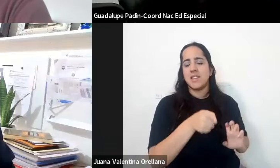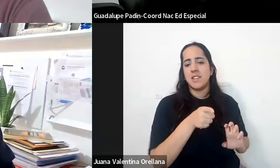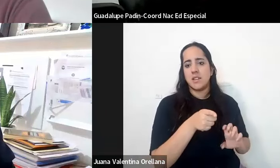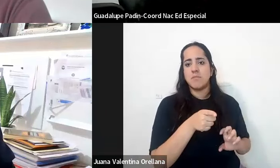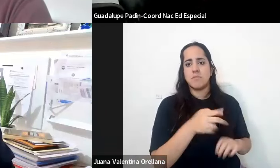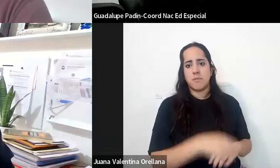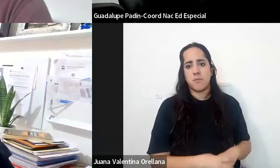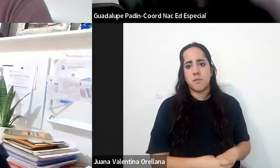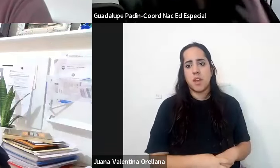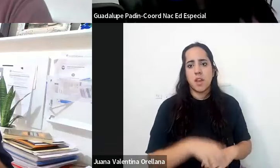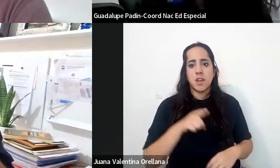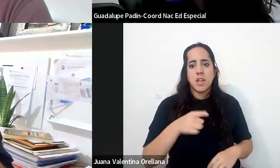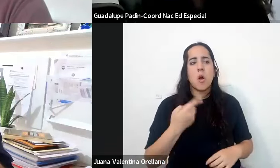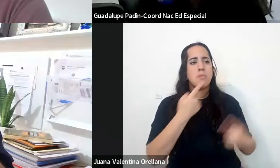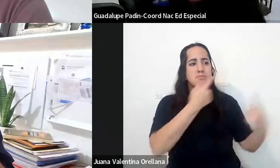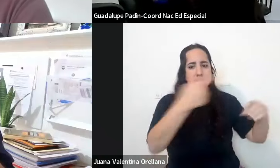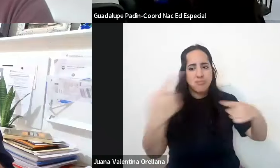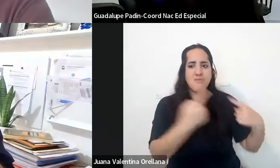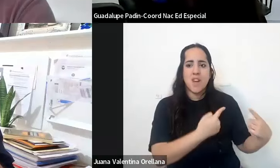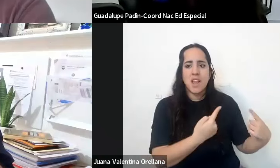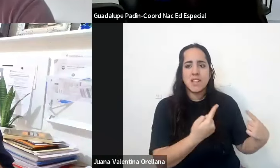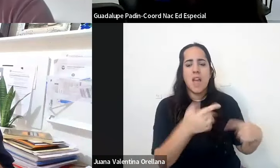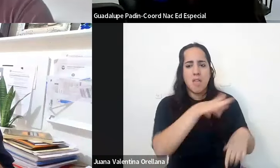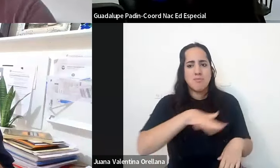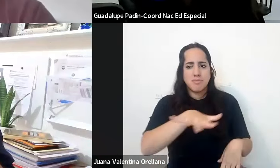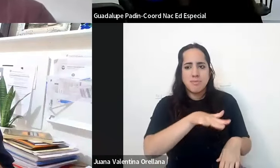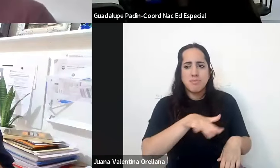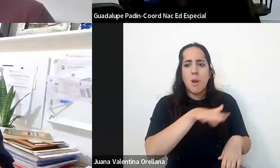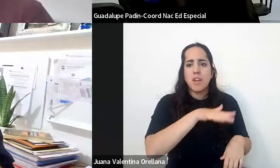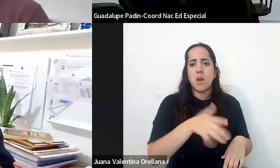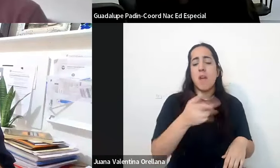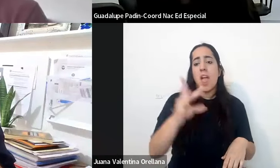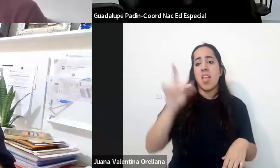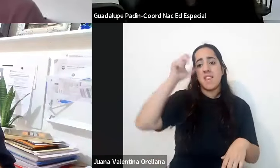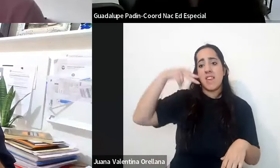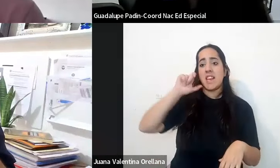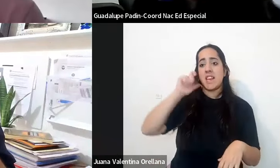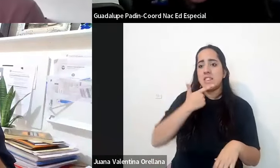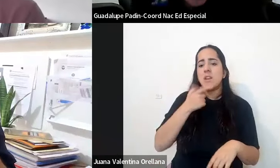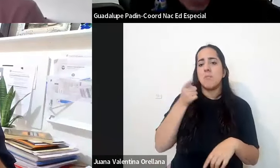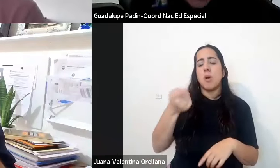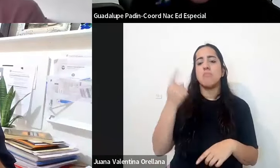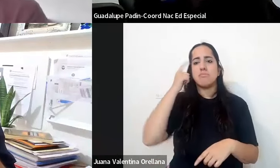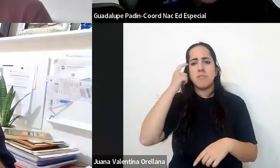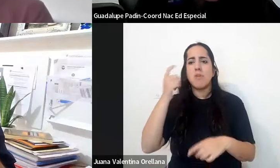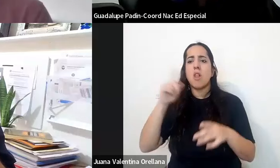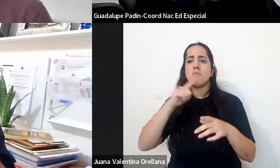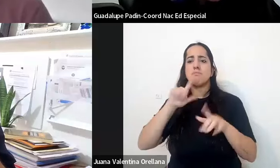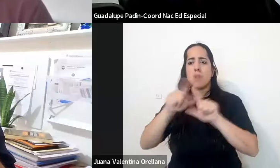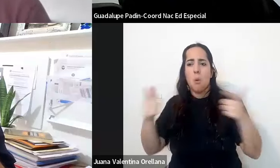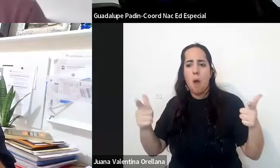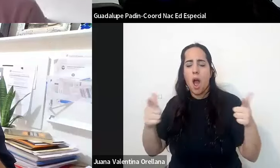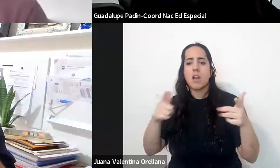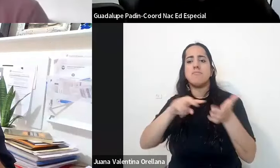observan algunas diferencias en términos de la población cuando Denise nombraba los trastornos específicos del lenguaje dislexia